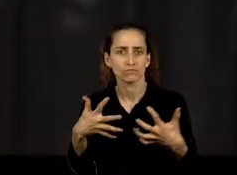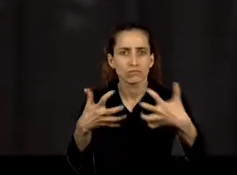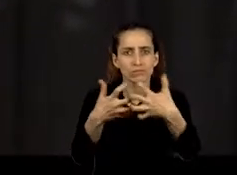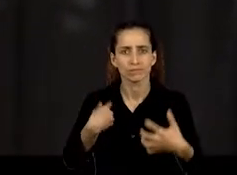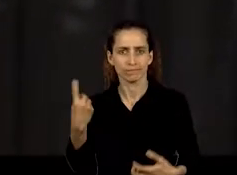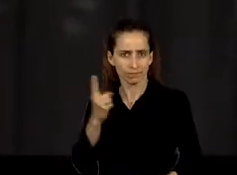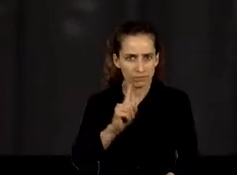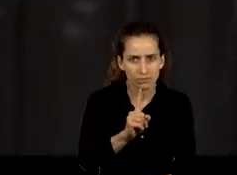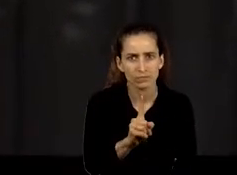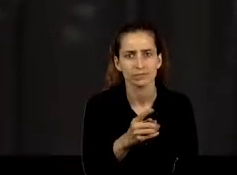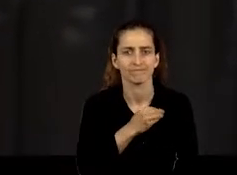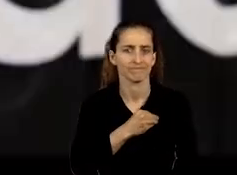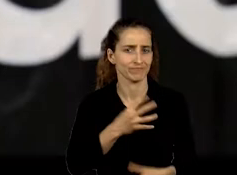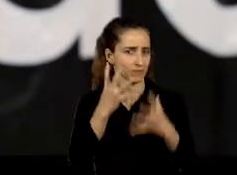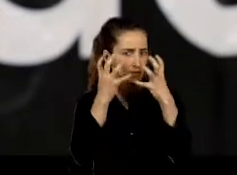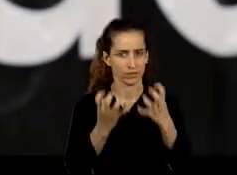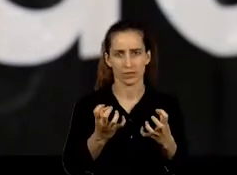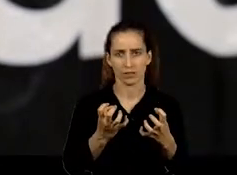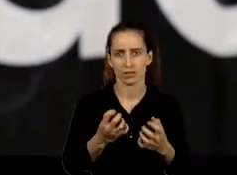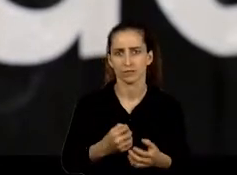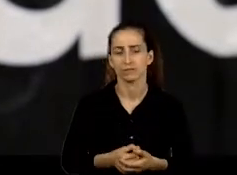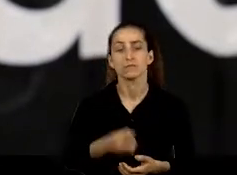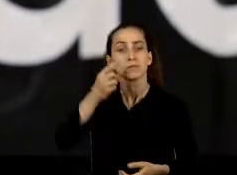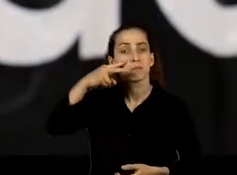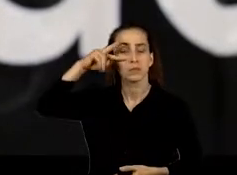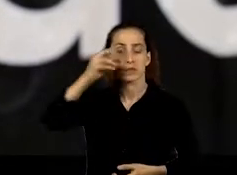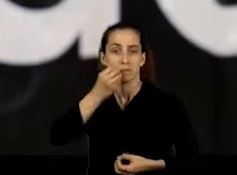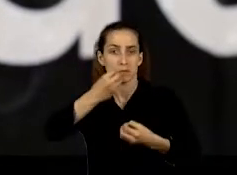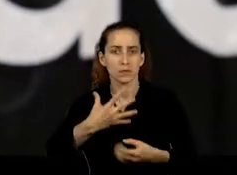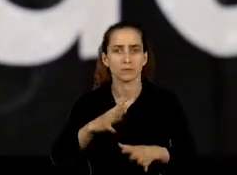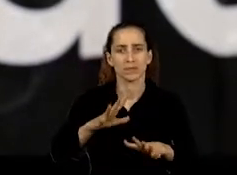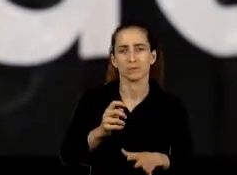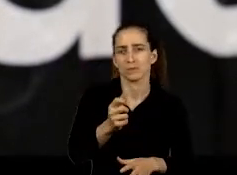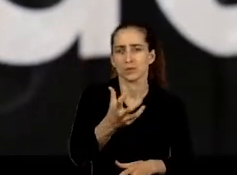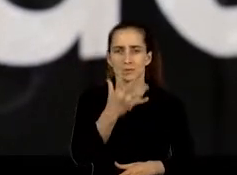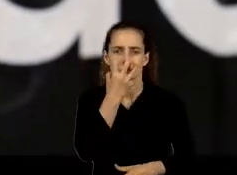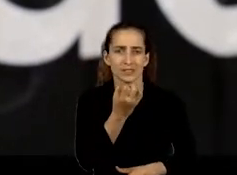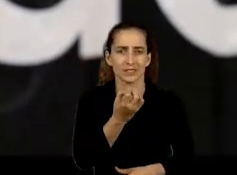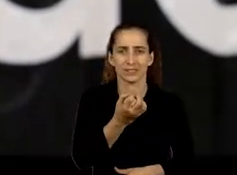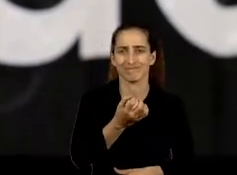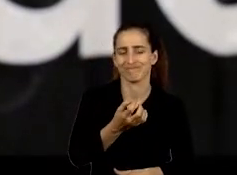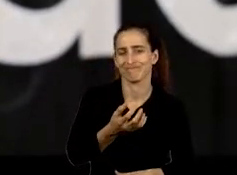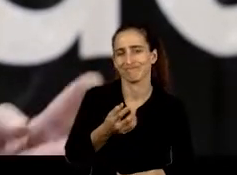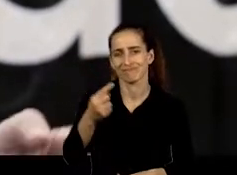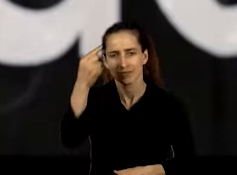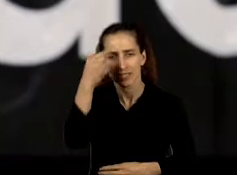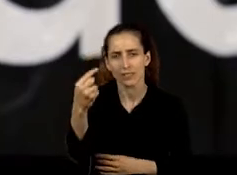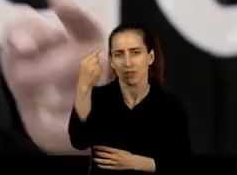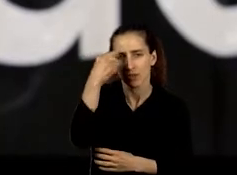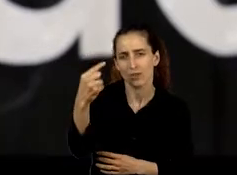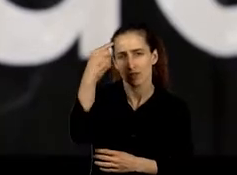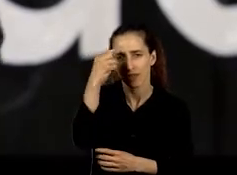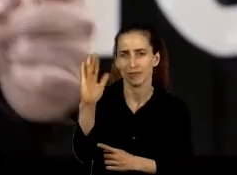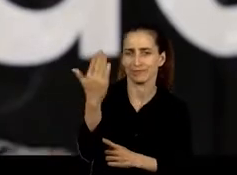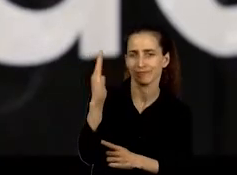desgraciadamente es muy lamentable. La experiencia me parece muy bien. Lo que me parece un poco triste todavía es que nos lo tengan que